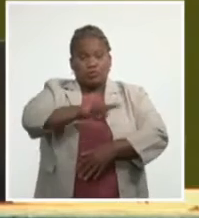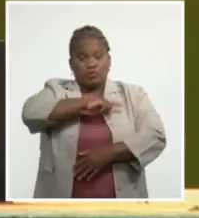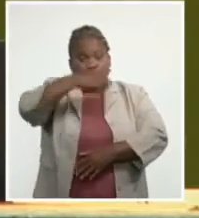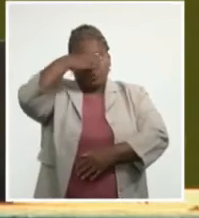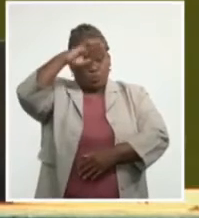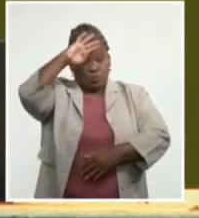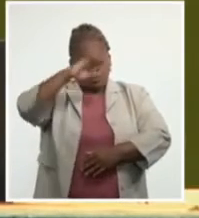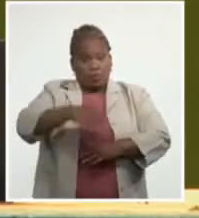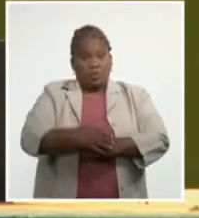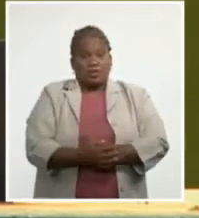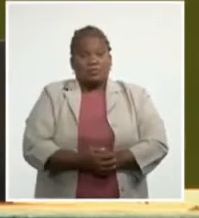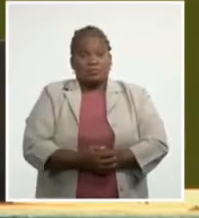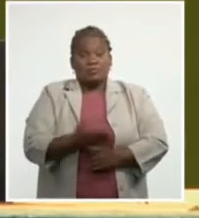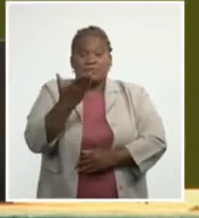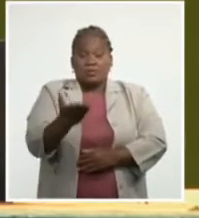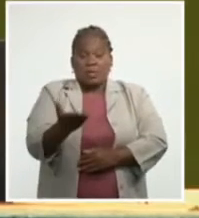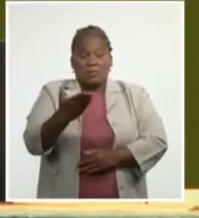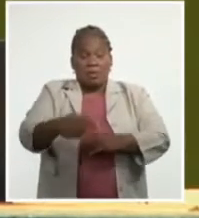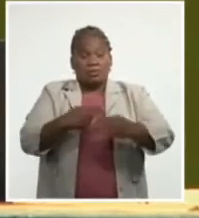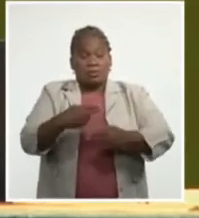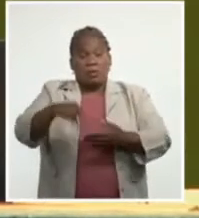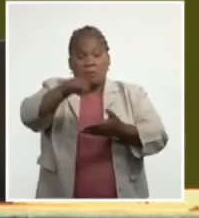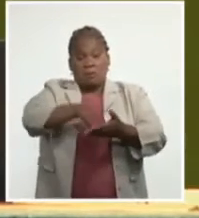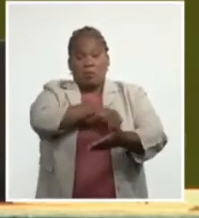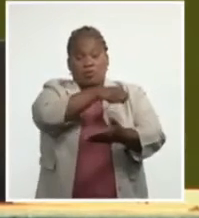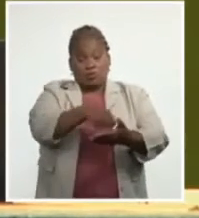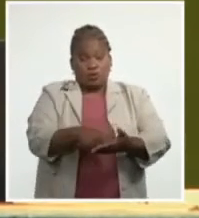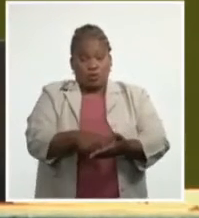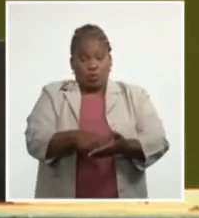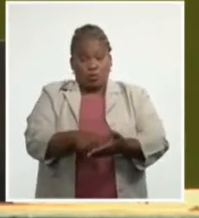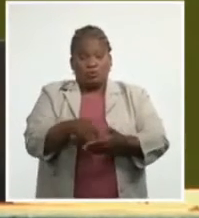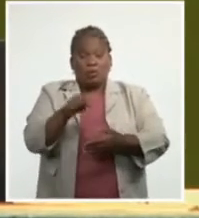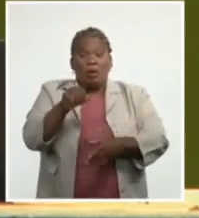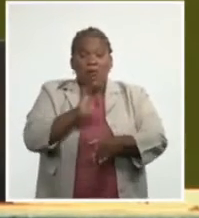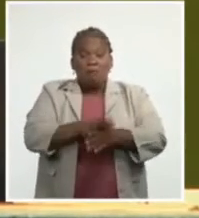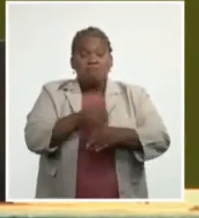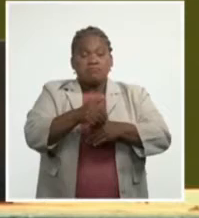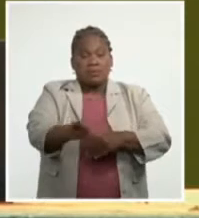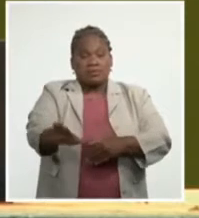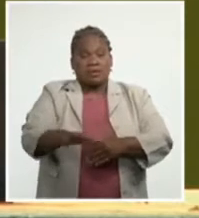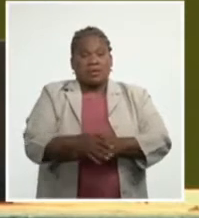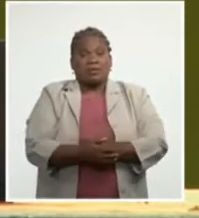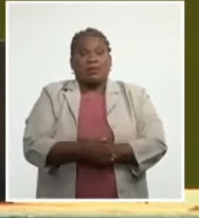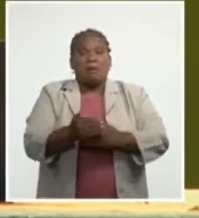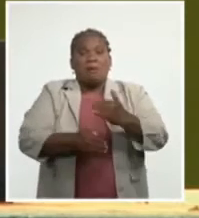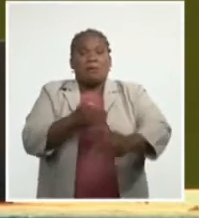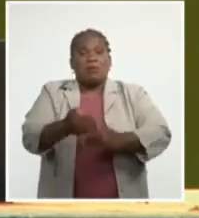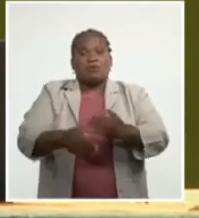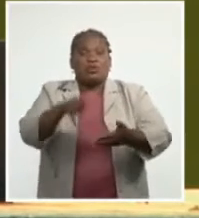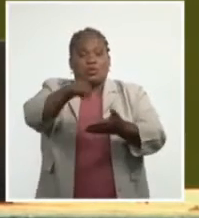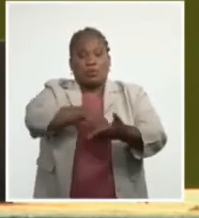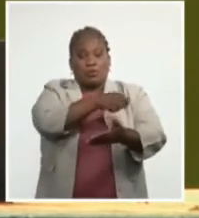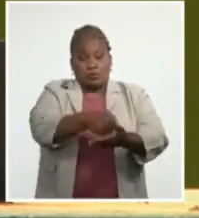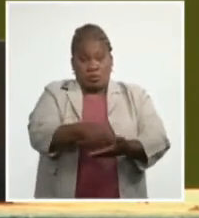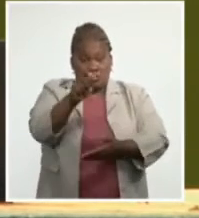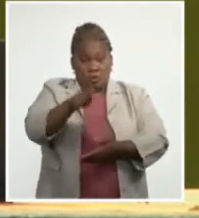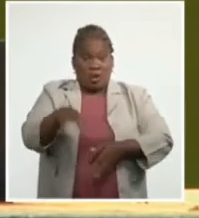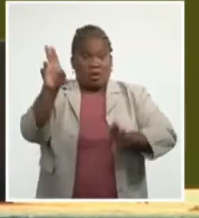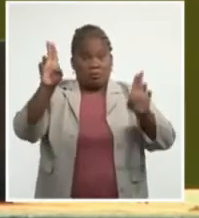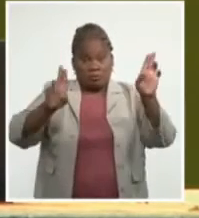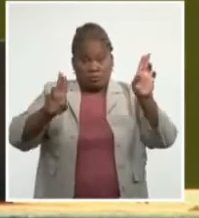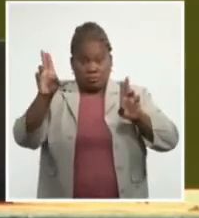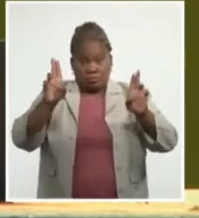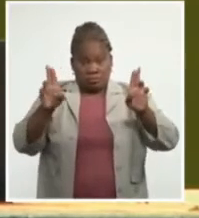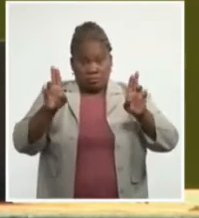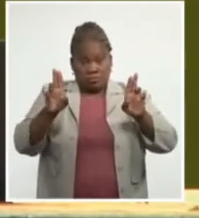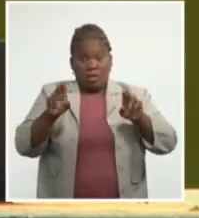Se ha solicitado realizar una votación registrada. Vamos a dar comienzo al proceso de votación. Los que estén a favor del proyecto de resolución